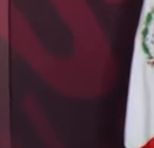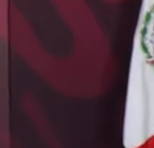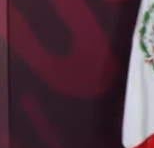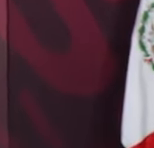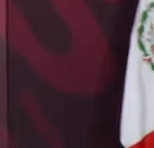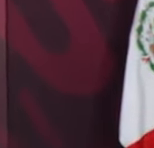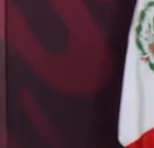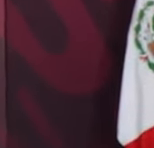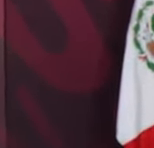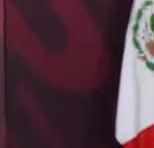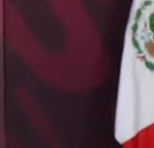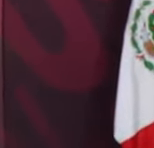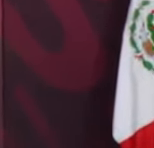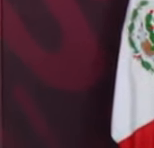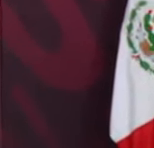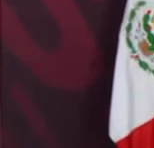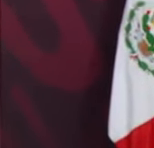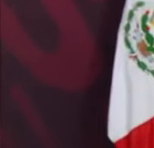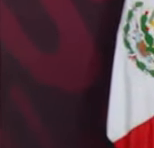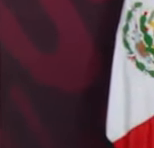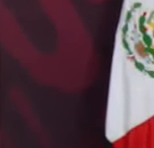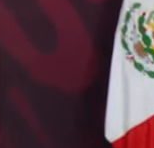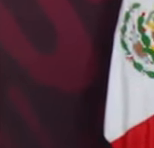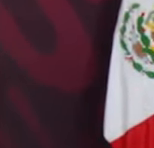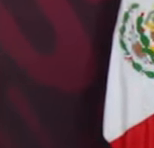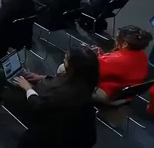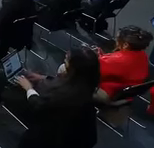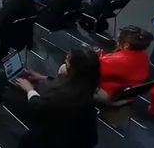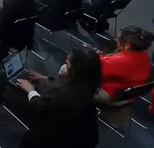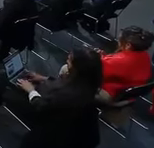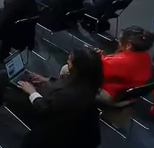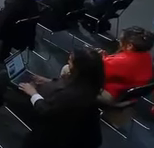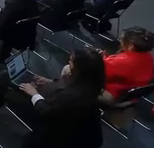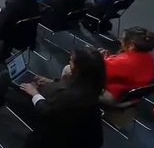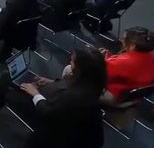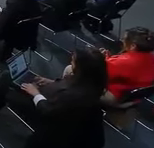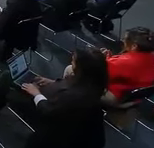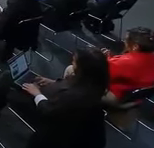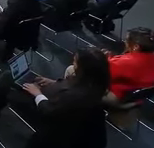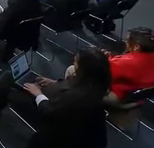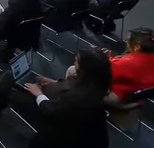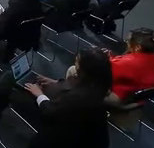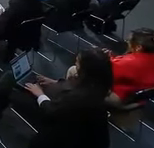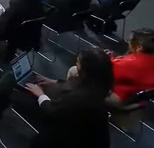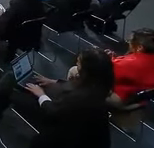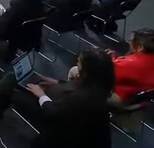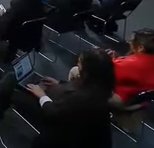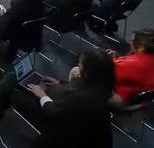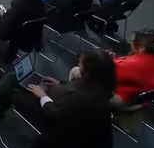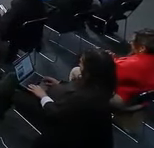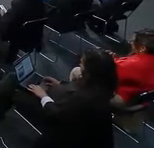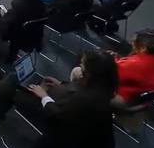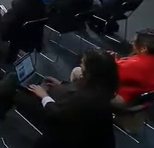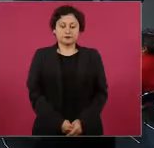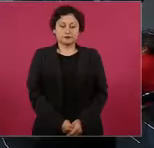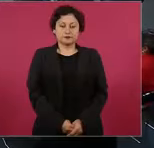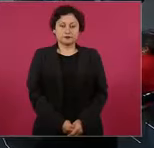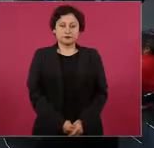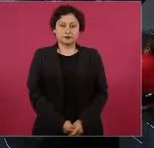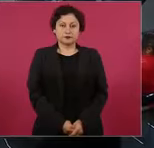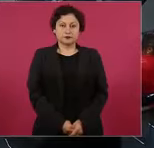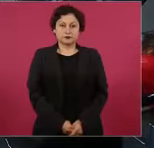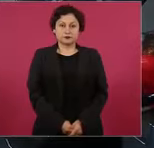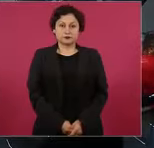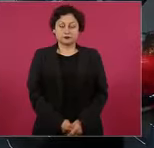Los cinco más ricos de